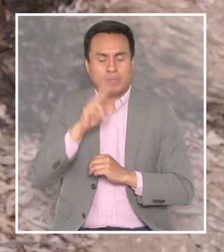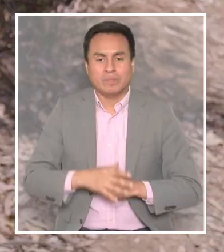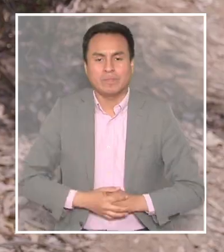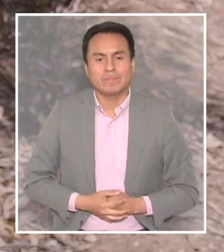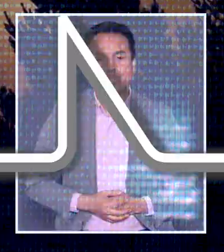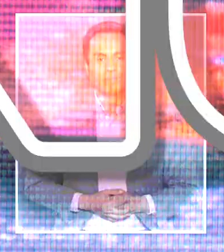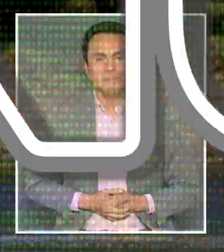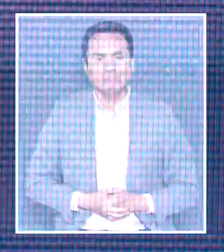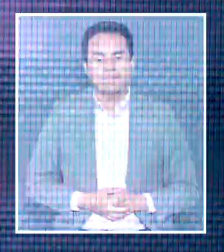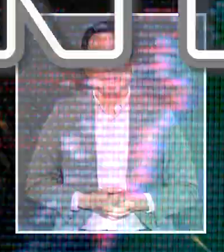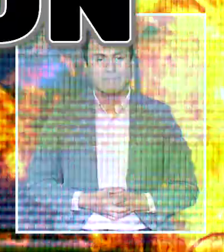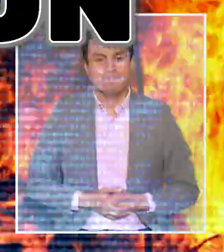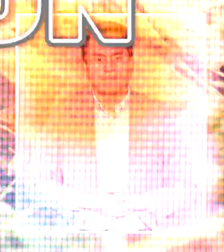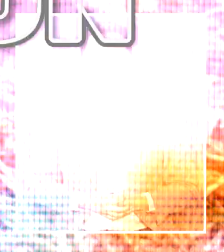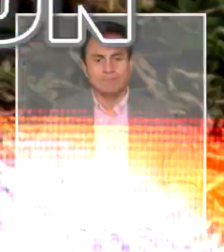incendio de mayor envergadura.